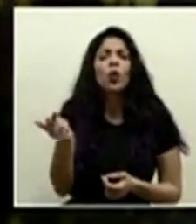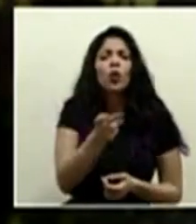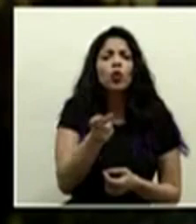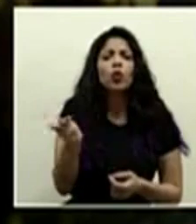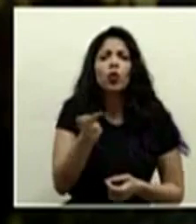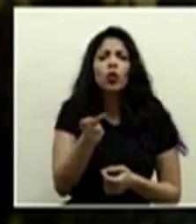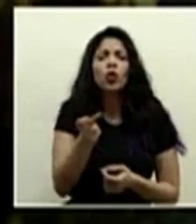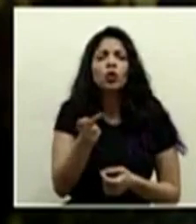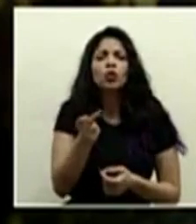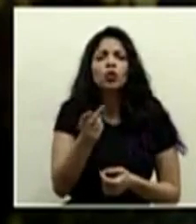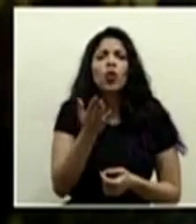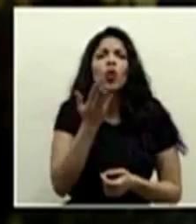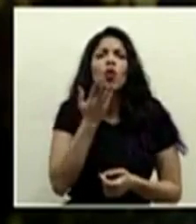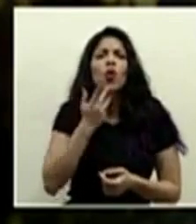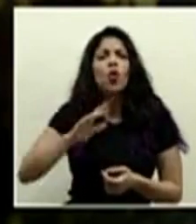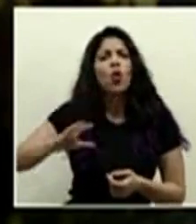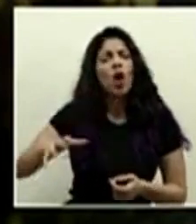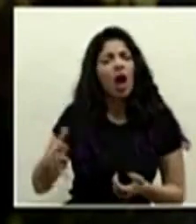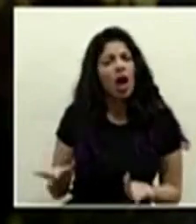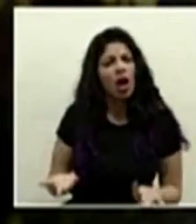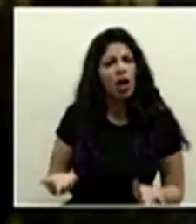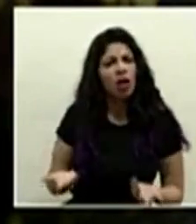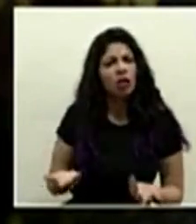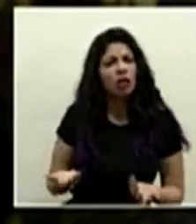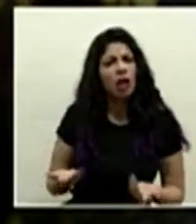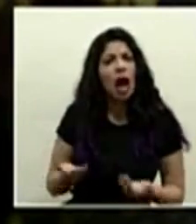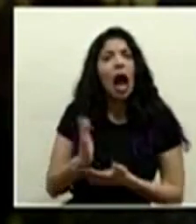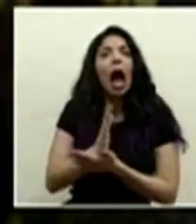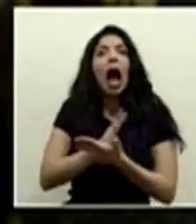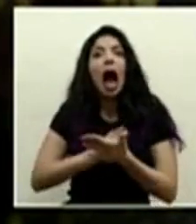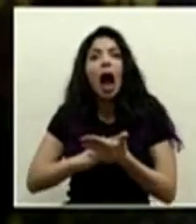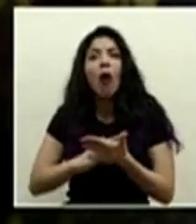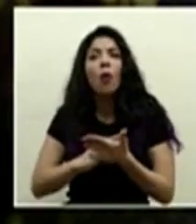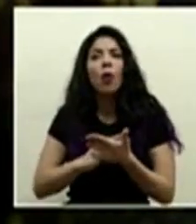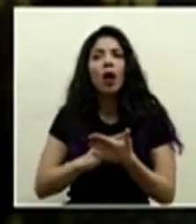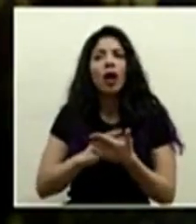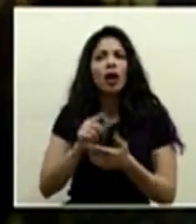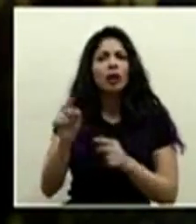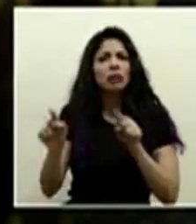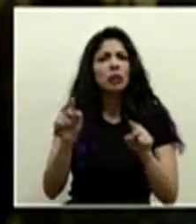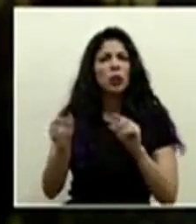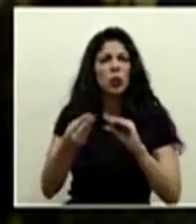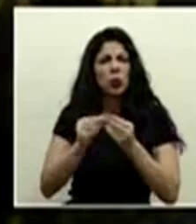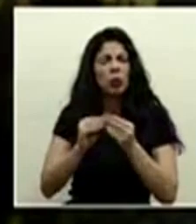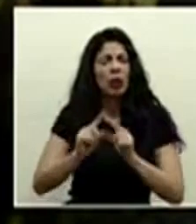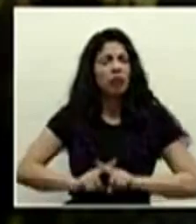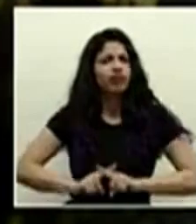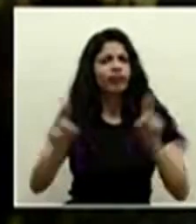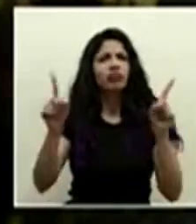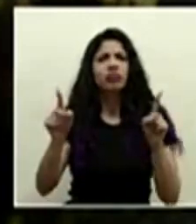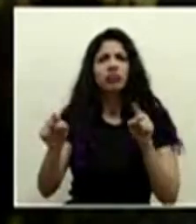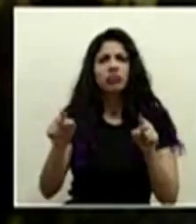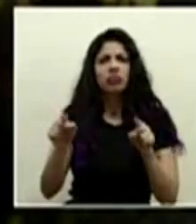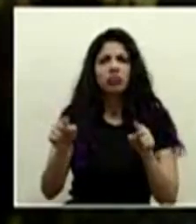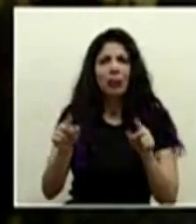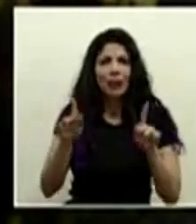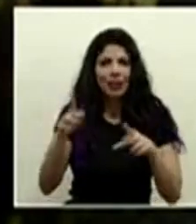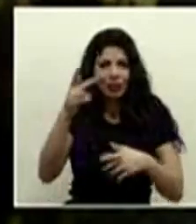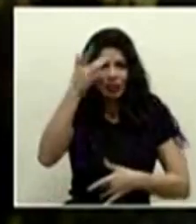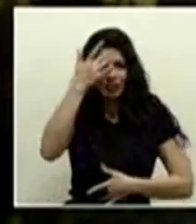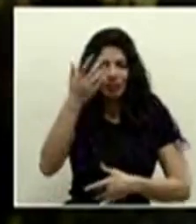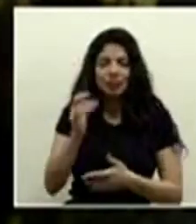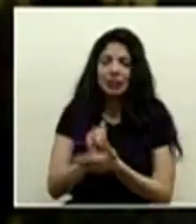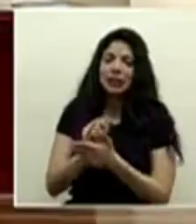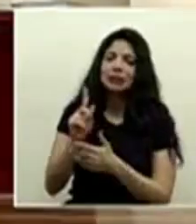están como alerta naranja pese a esta diferencia en el número de casos activos eso